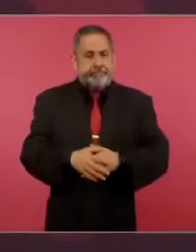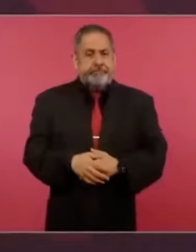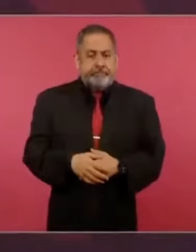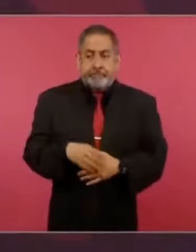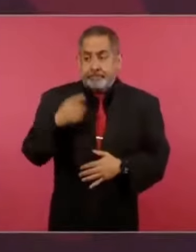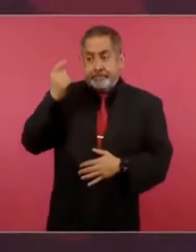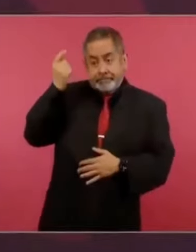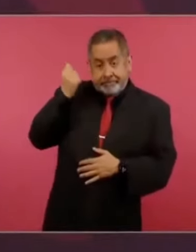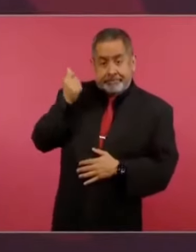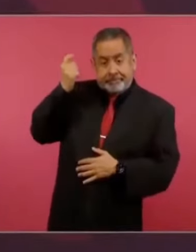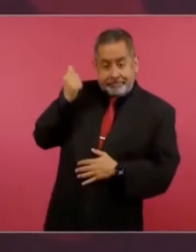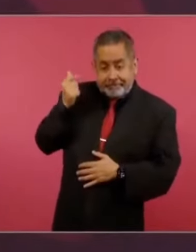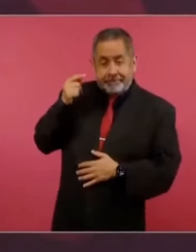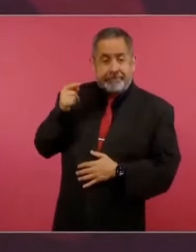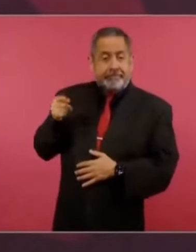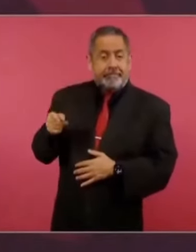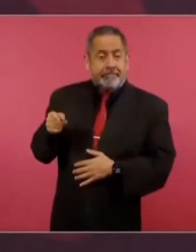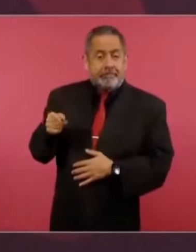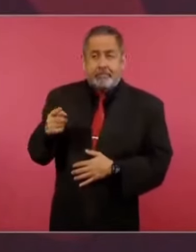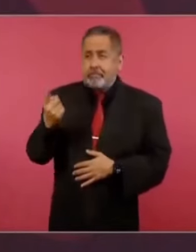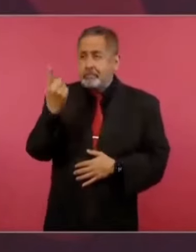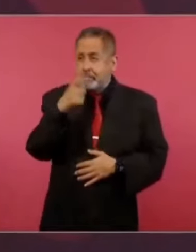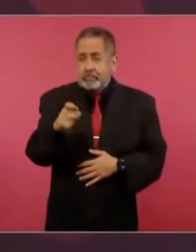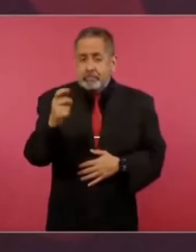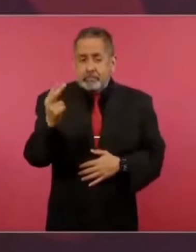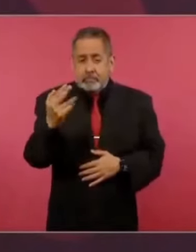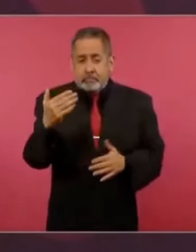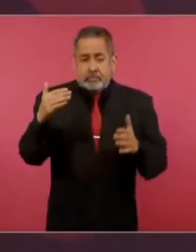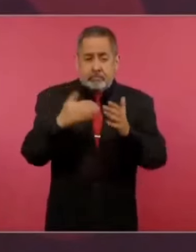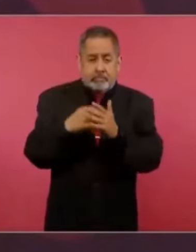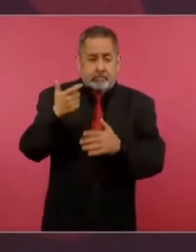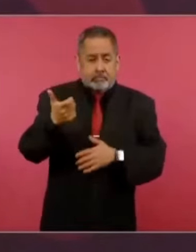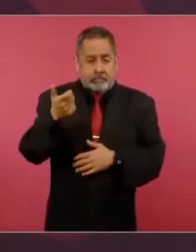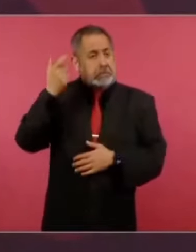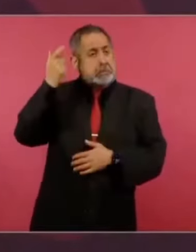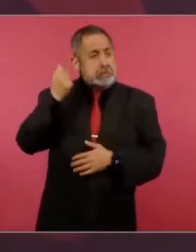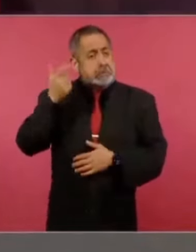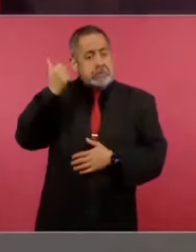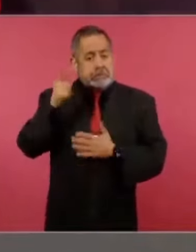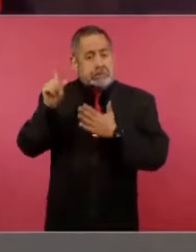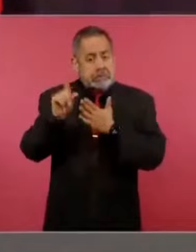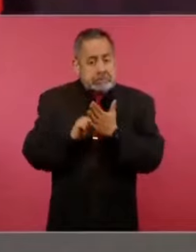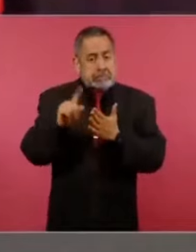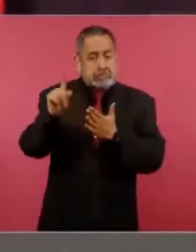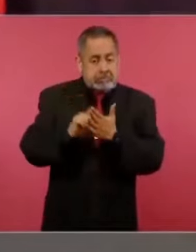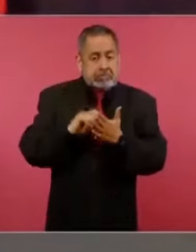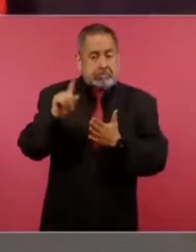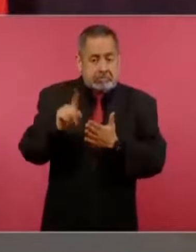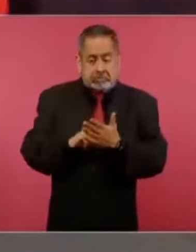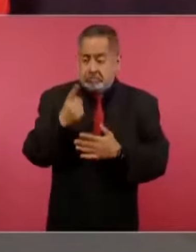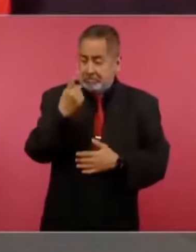pensión de 125 mil pesos mensuales,